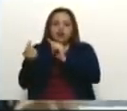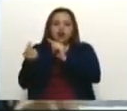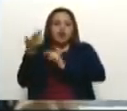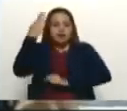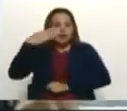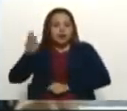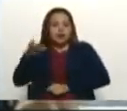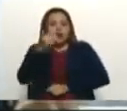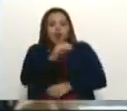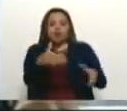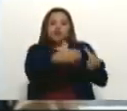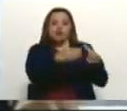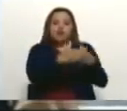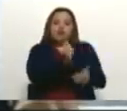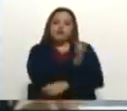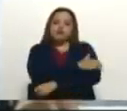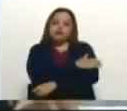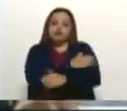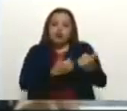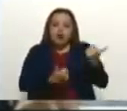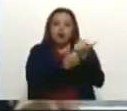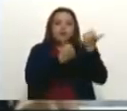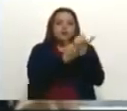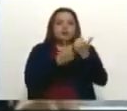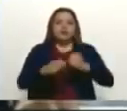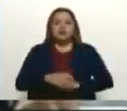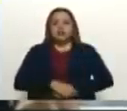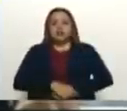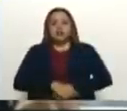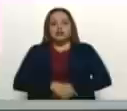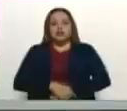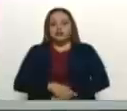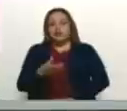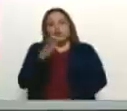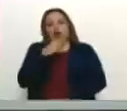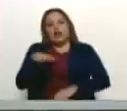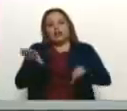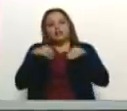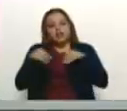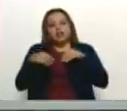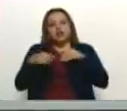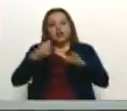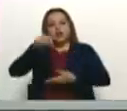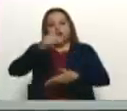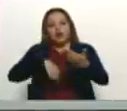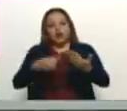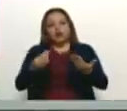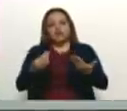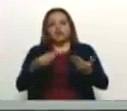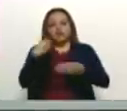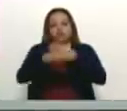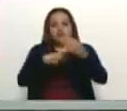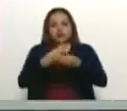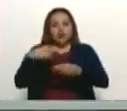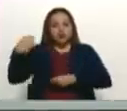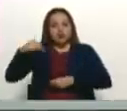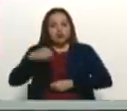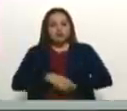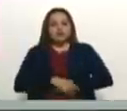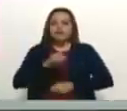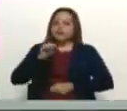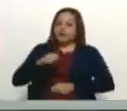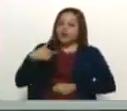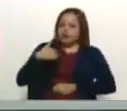de este sector de la oposición venezolana boicoteando el acuerdo que se firmó en noviembre. Sí, lamentablemente. Yo lo lamento porque nosotros,